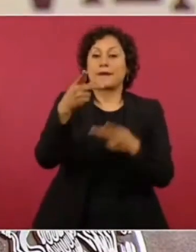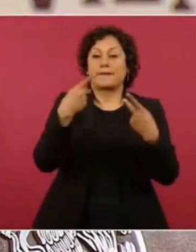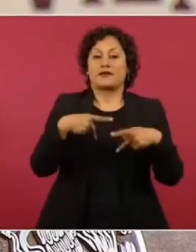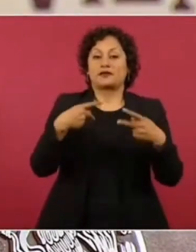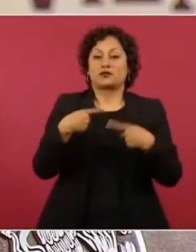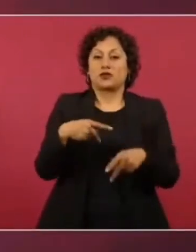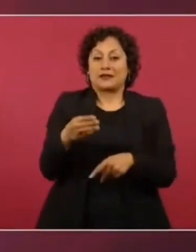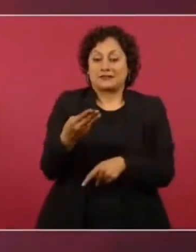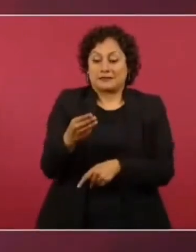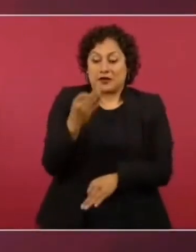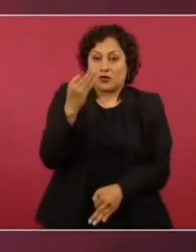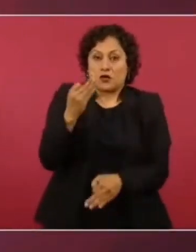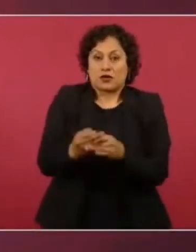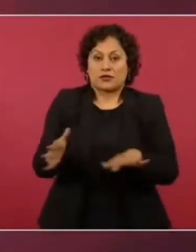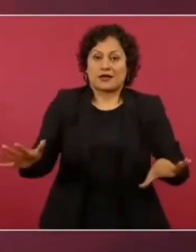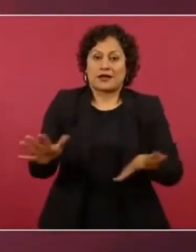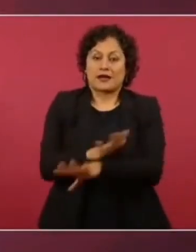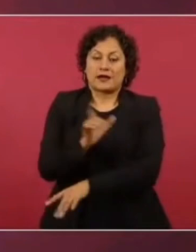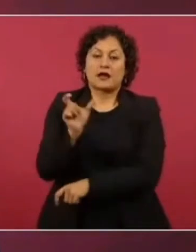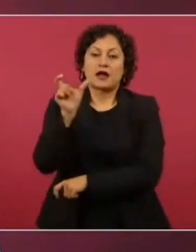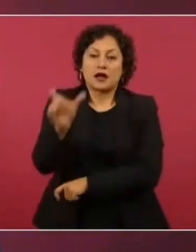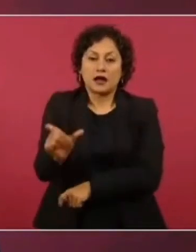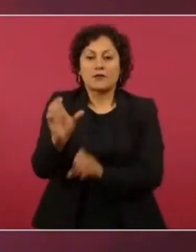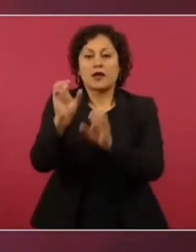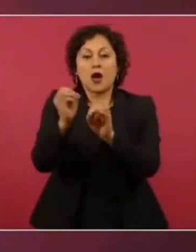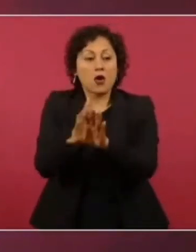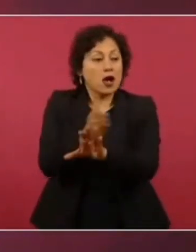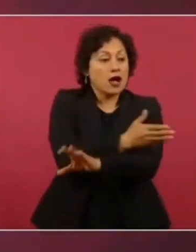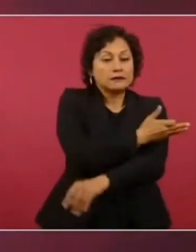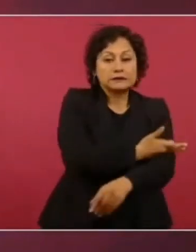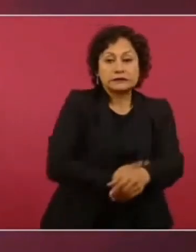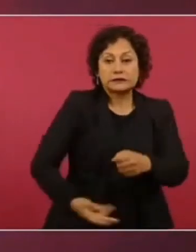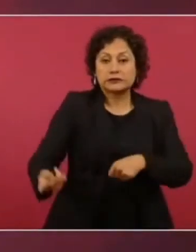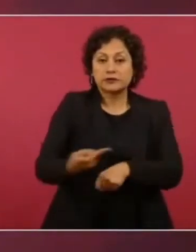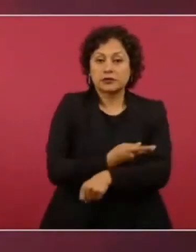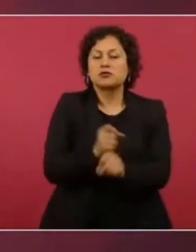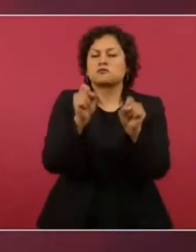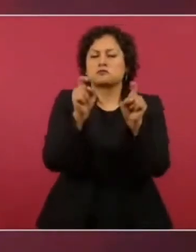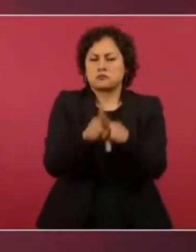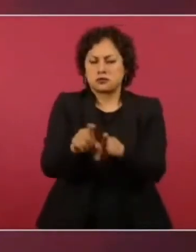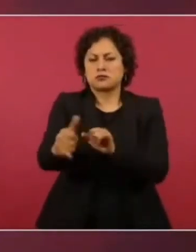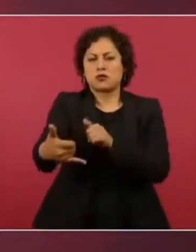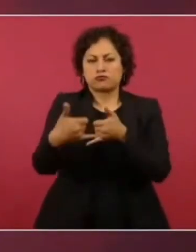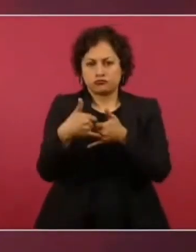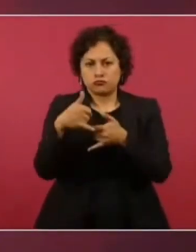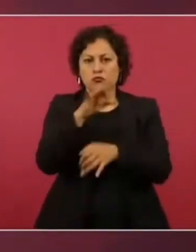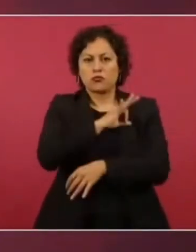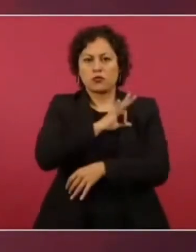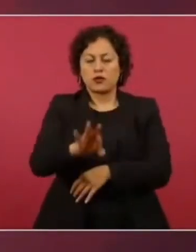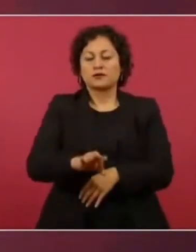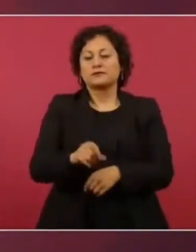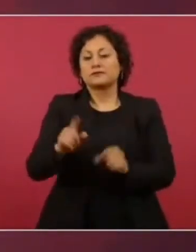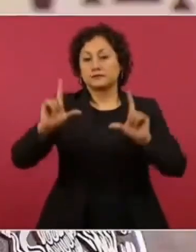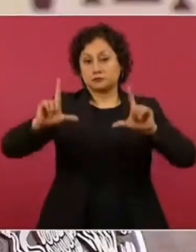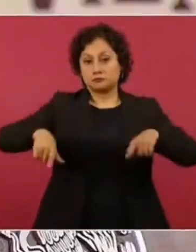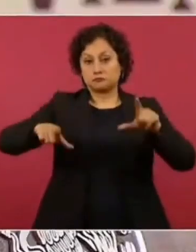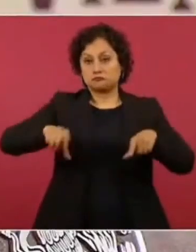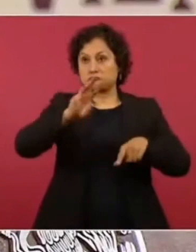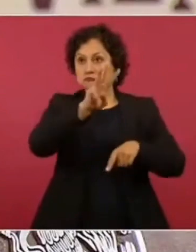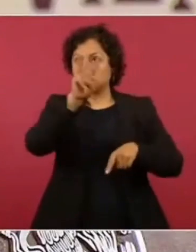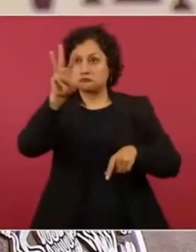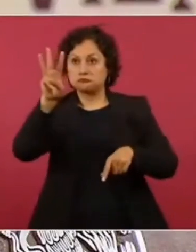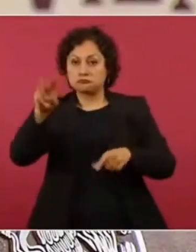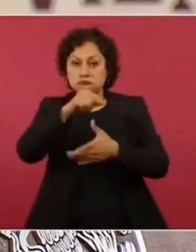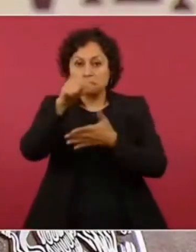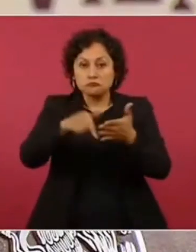cambio de tarjeta o para quienes se rezagaron hacer el cambio de tarjeta. En la página está claramente el módulo de